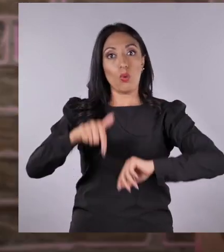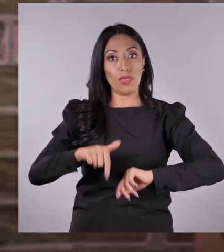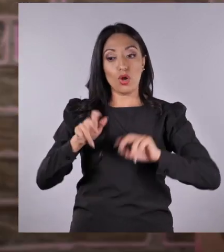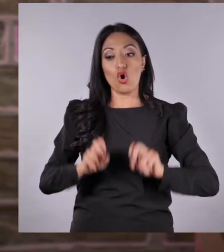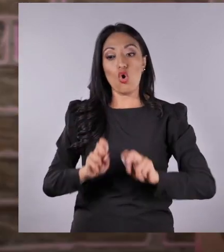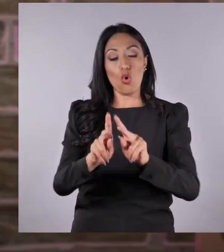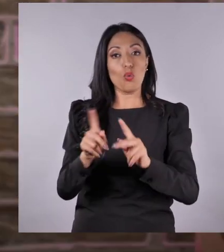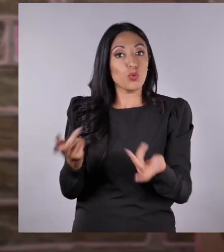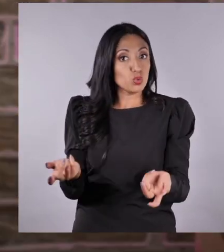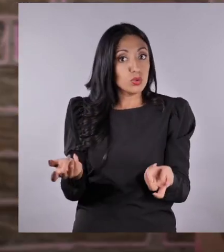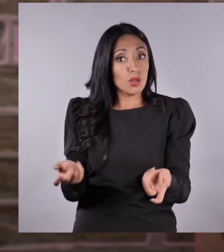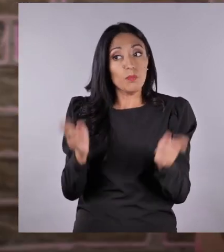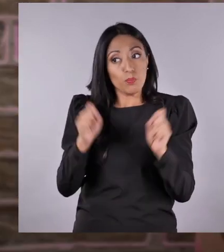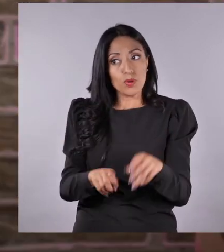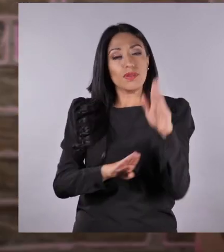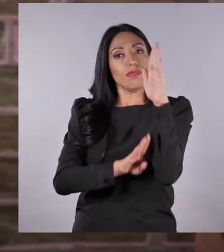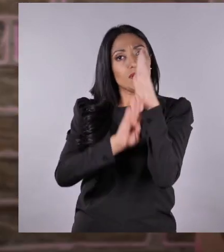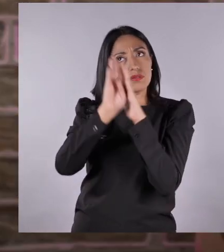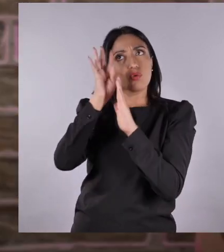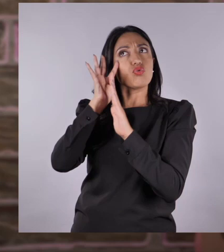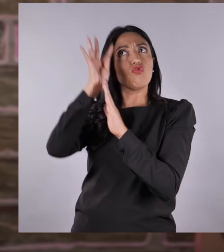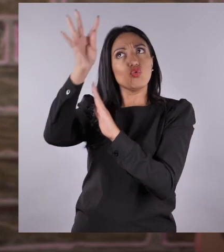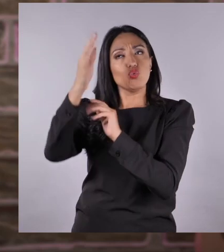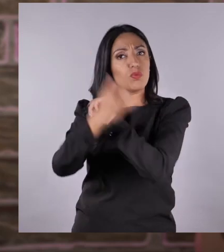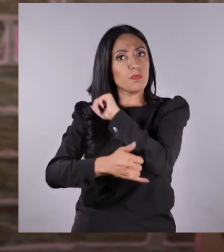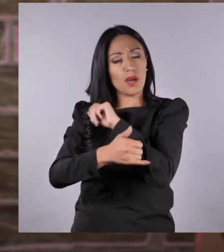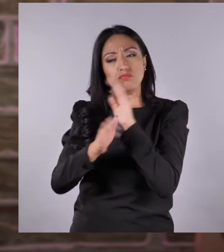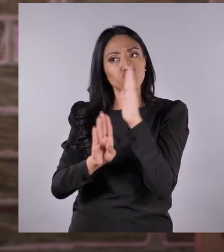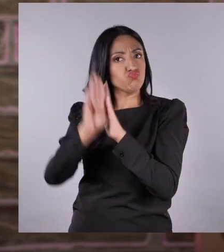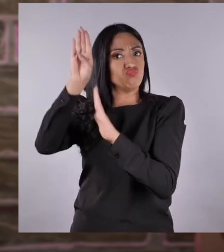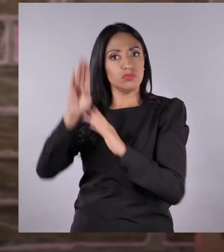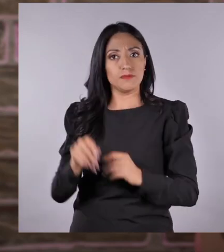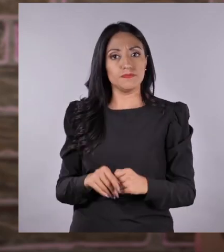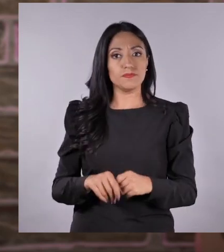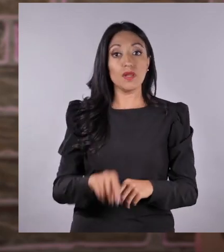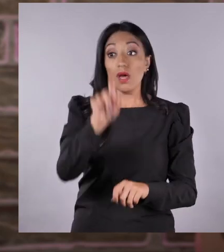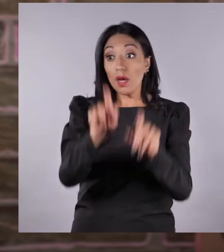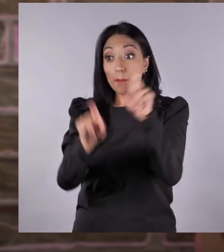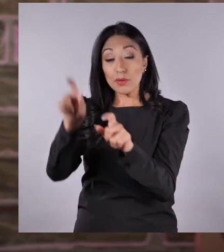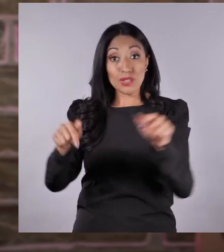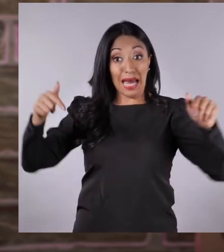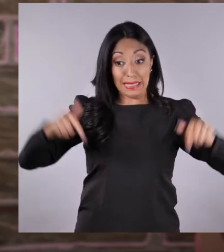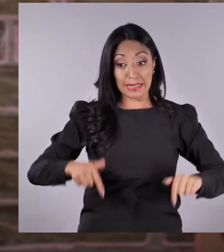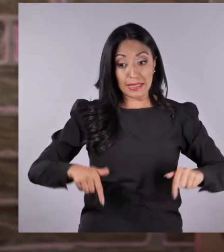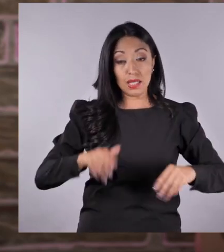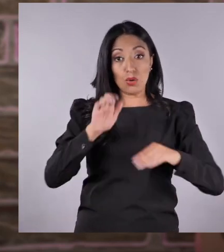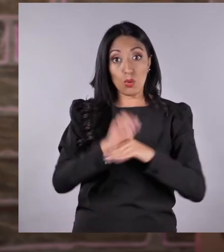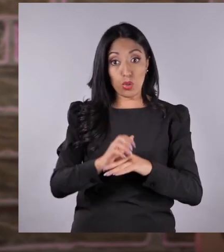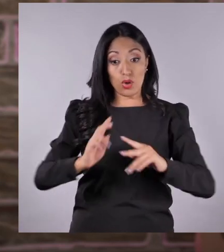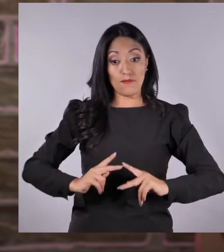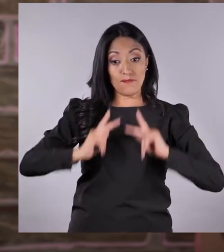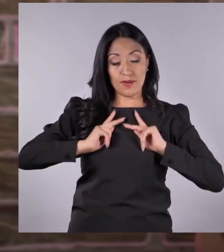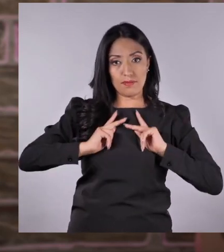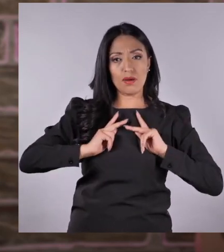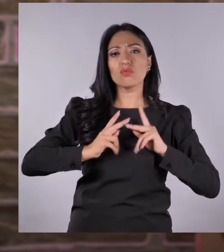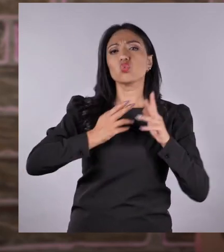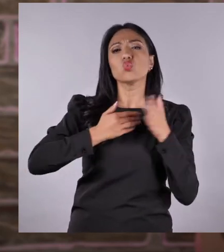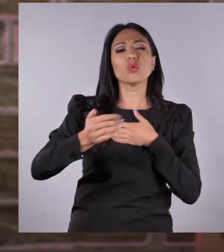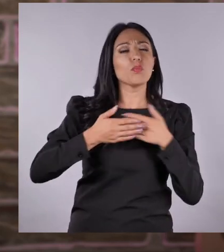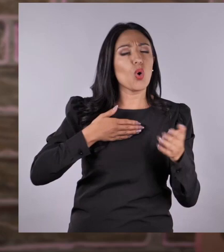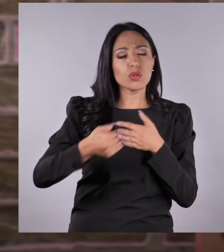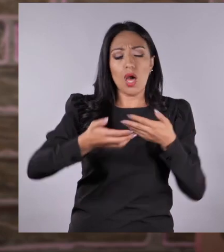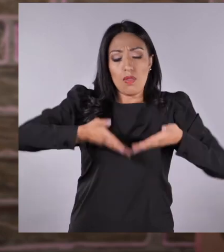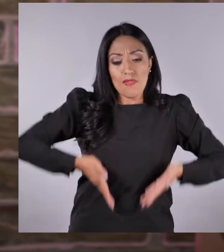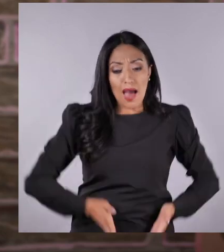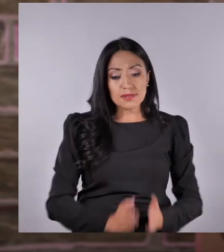Ecuador como riqueza y oportunidad para el desarrollo y crecimiento del país. Todas las personas que habitamos en Ecuador, hayan o